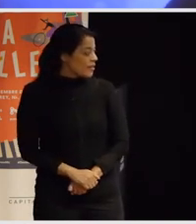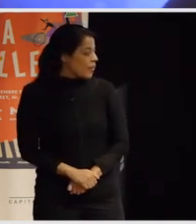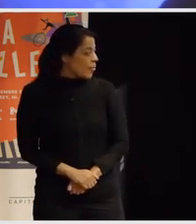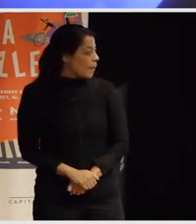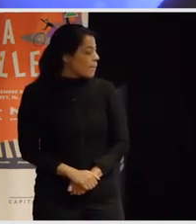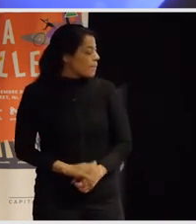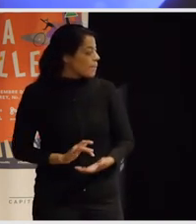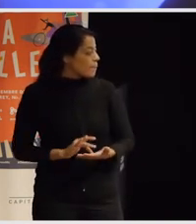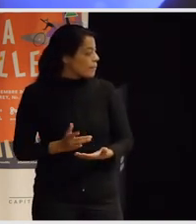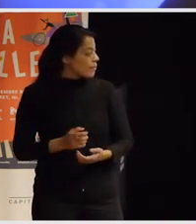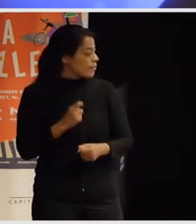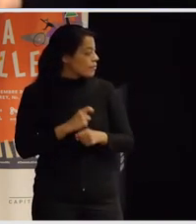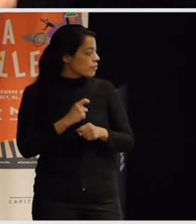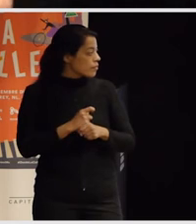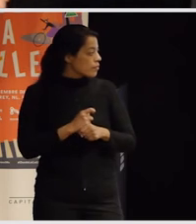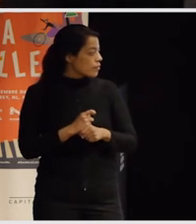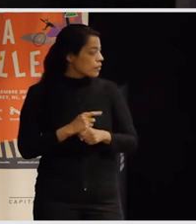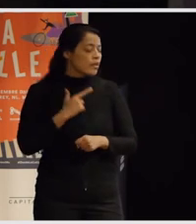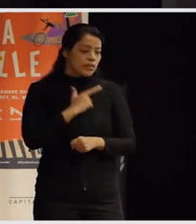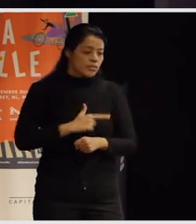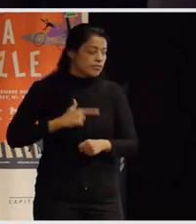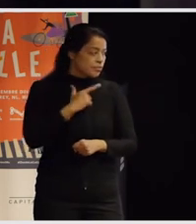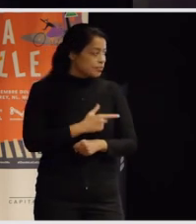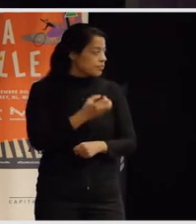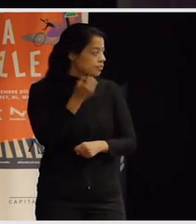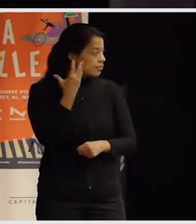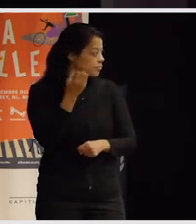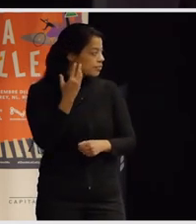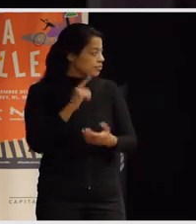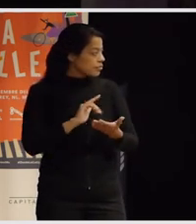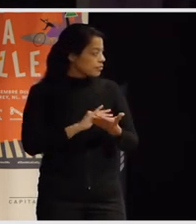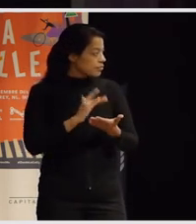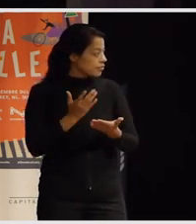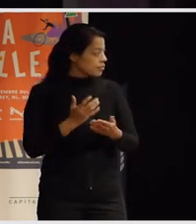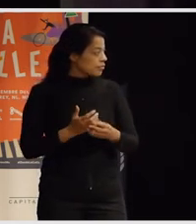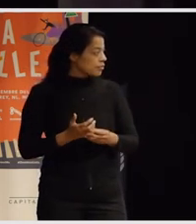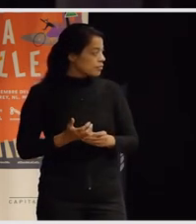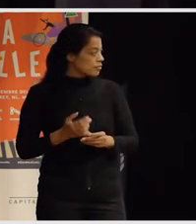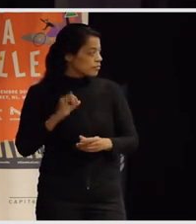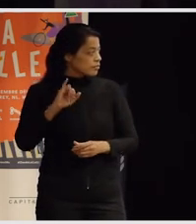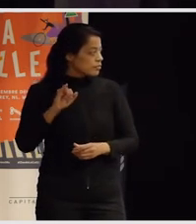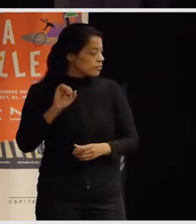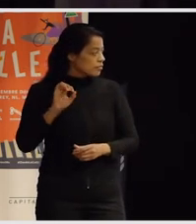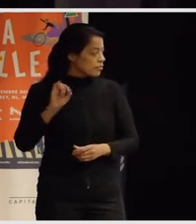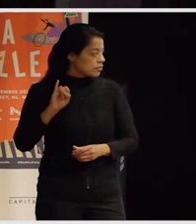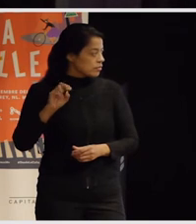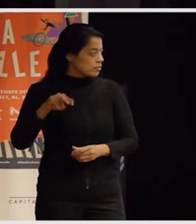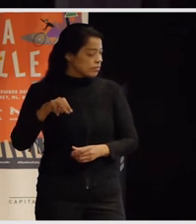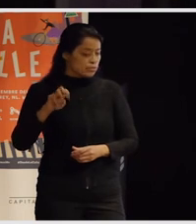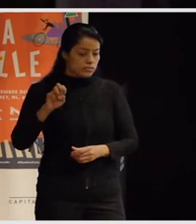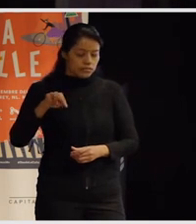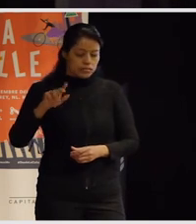gracias primero que nada he disfrutado muchísimo tu conferencia muchas gracias me llamo Jimena Peredo y